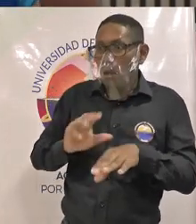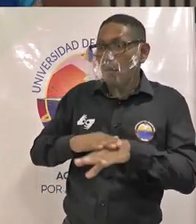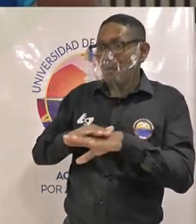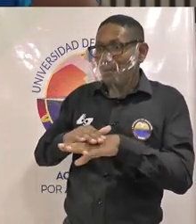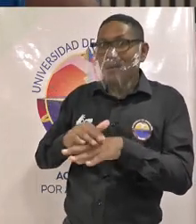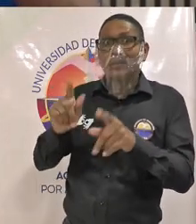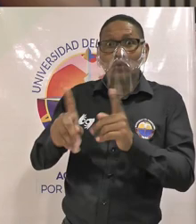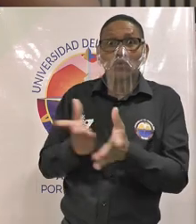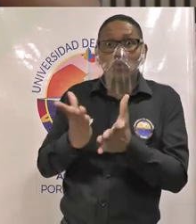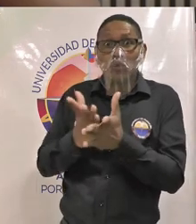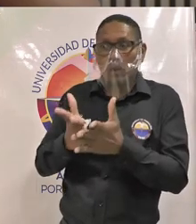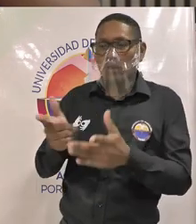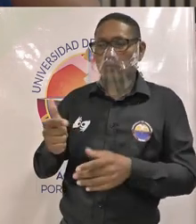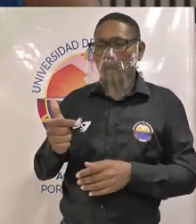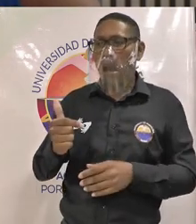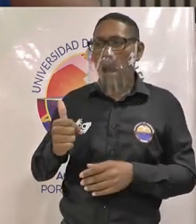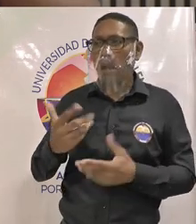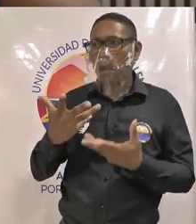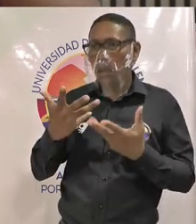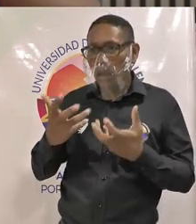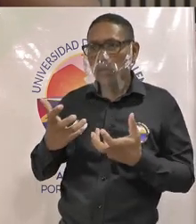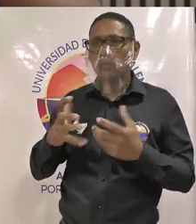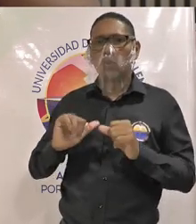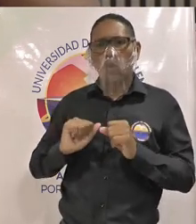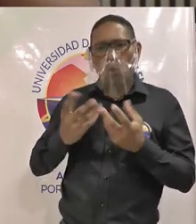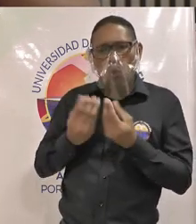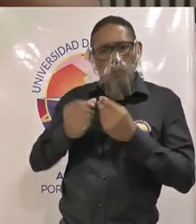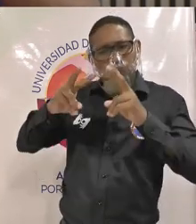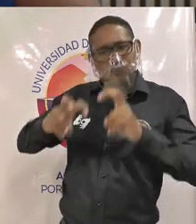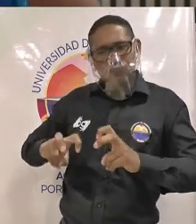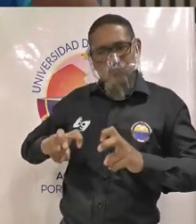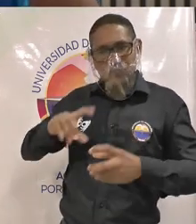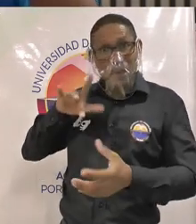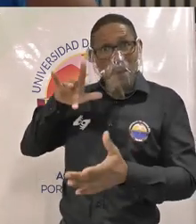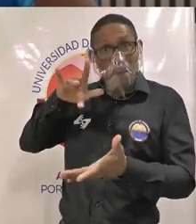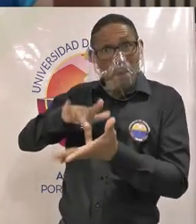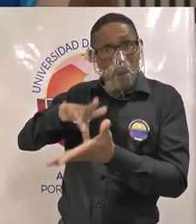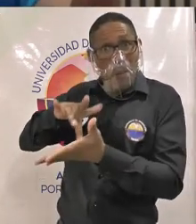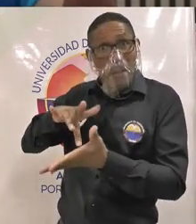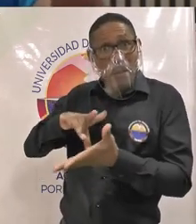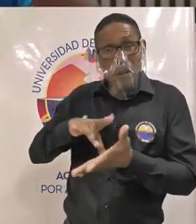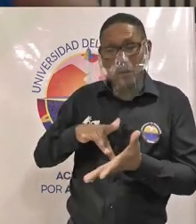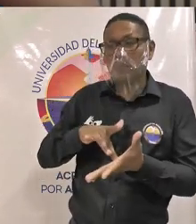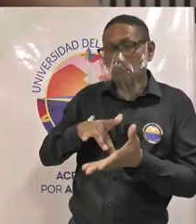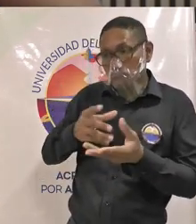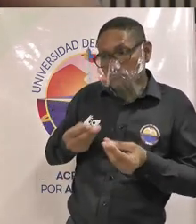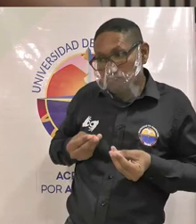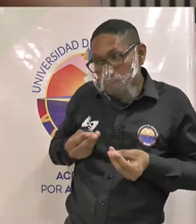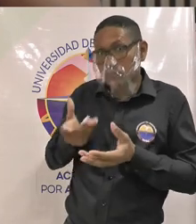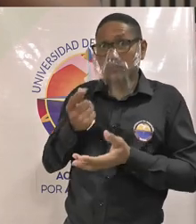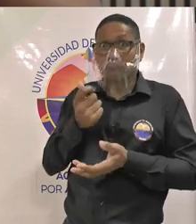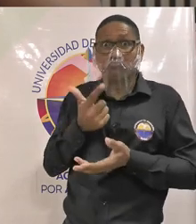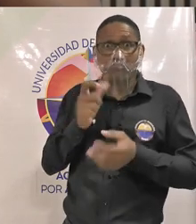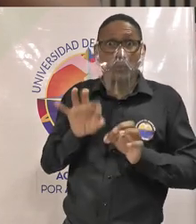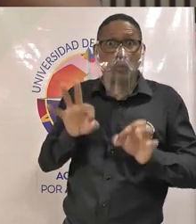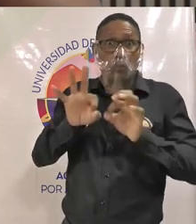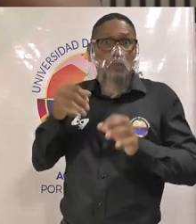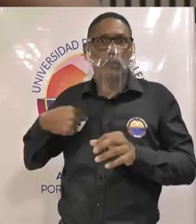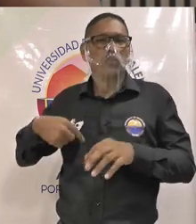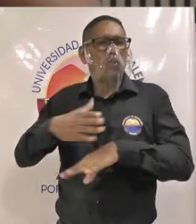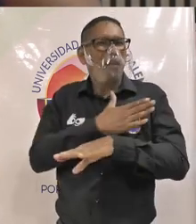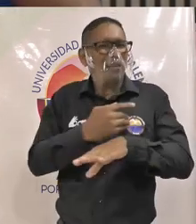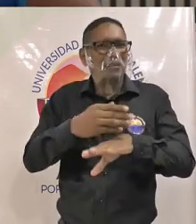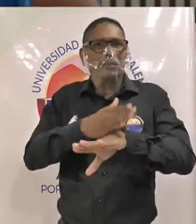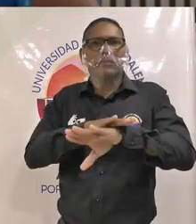los estudiantes que deciden participar en estos semilleros de investigación lo que proponíamos con la línea investigativa que mencionamos anteriormente